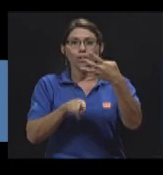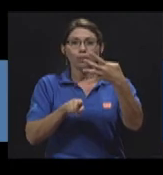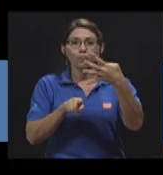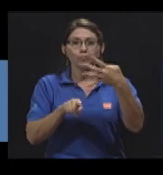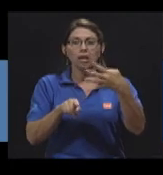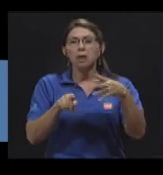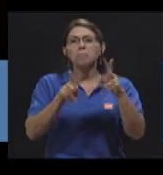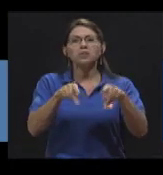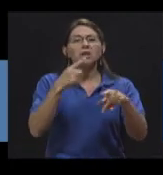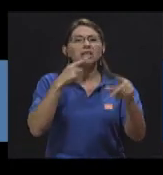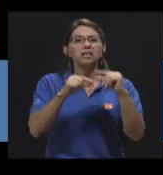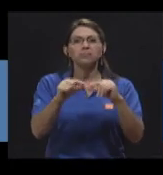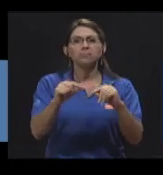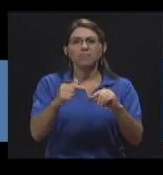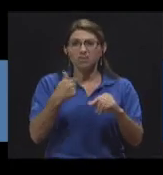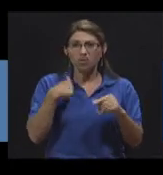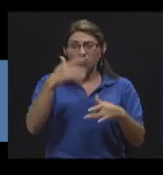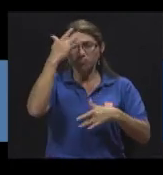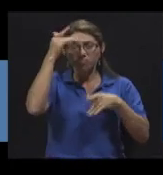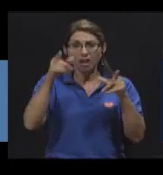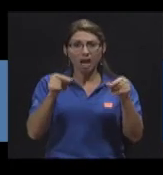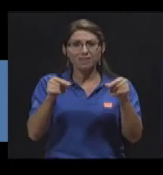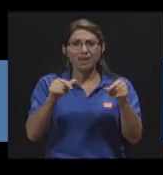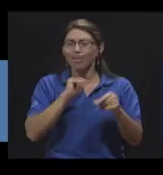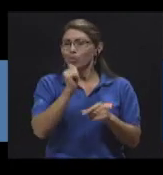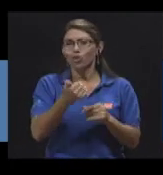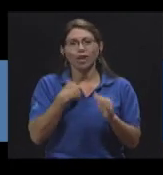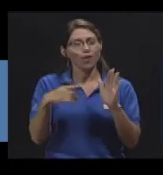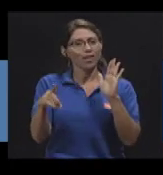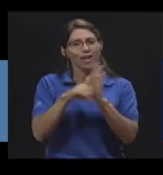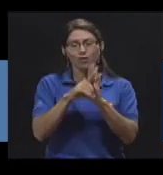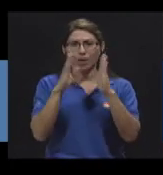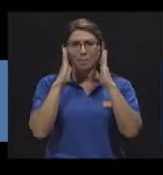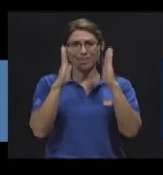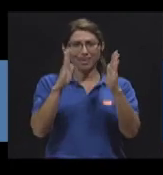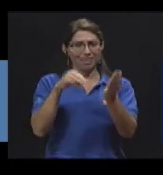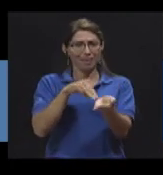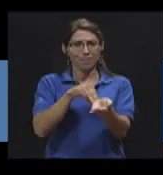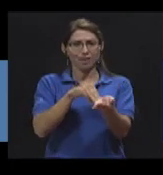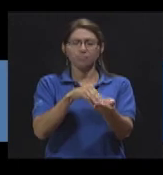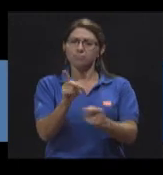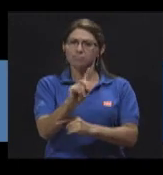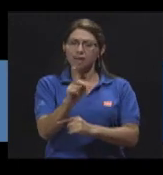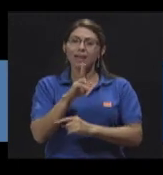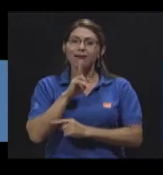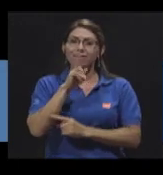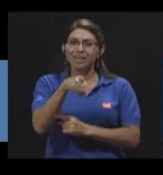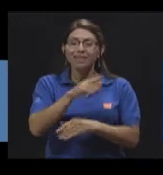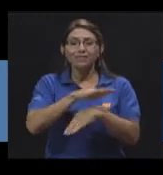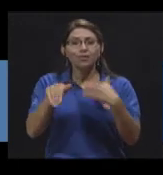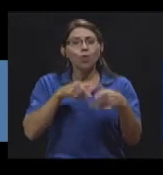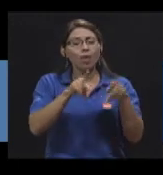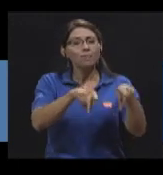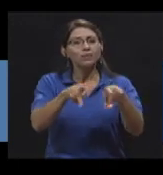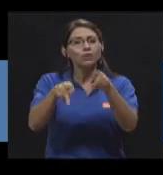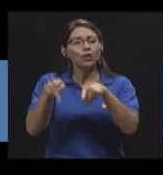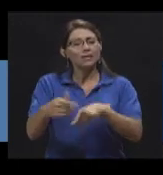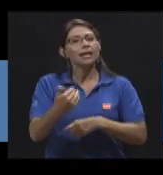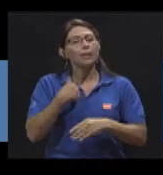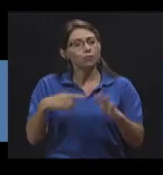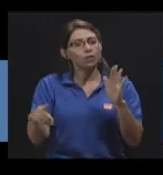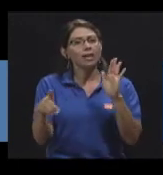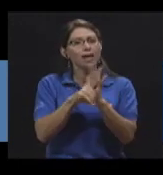atención de cáncer La verdad es que todos tenemos derecho a recibir una atención adecuada y a tiempo